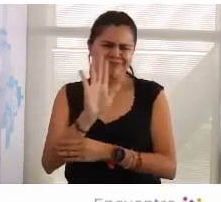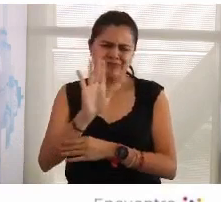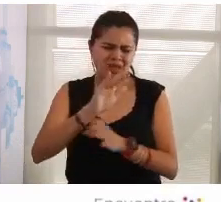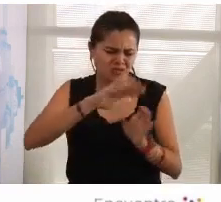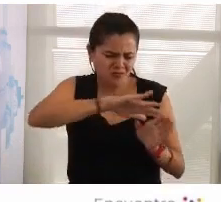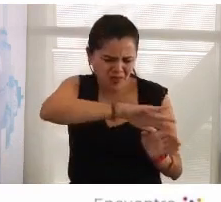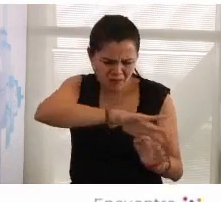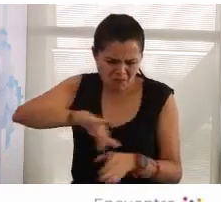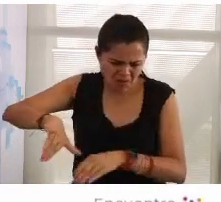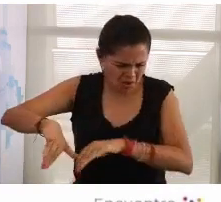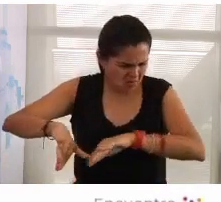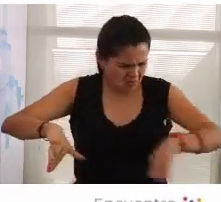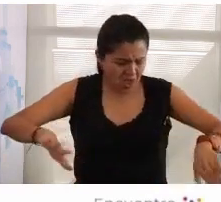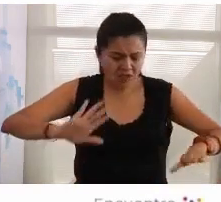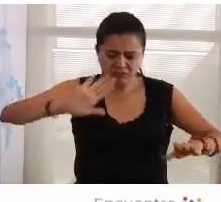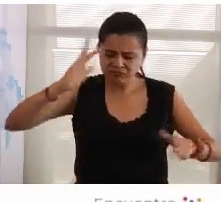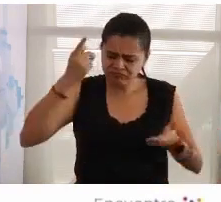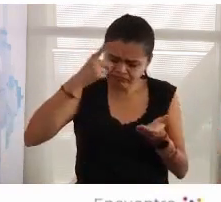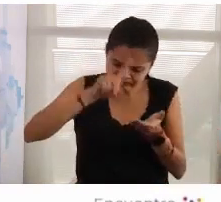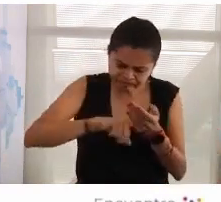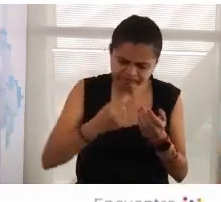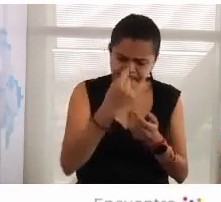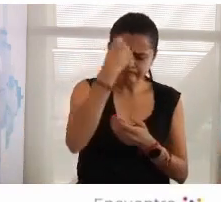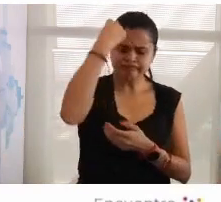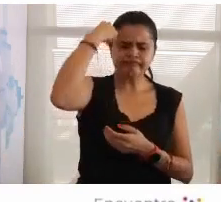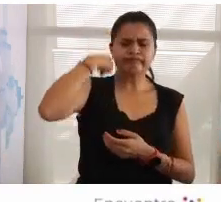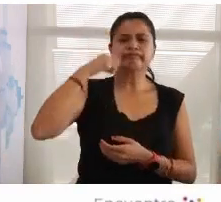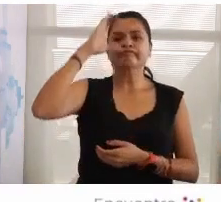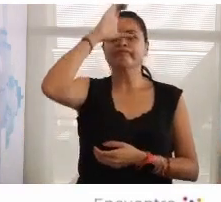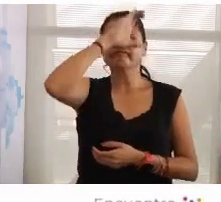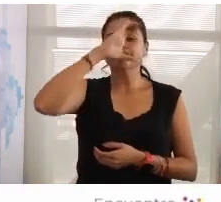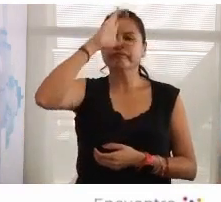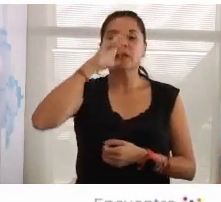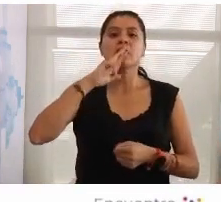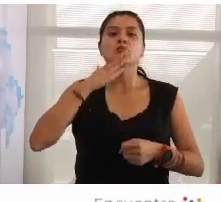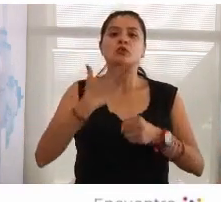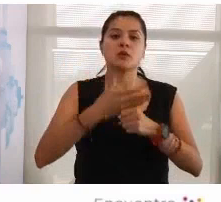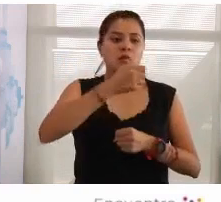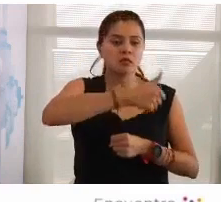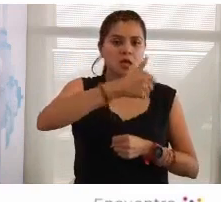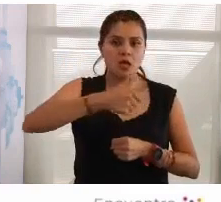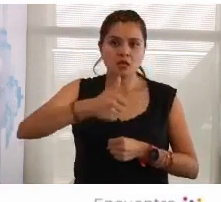conciencia y corresponsabilidad en cada uno de las personas gracias